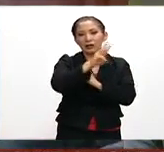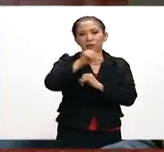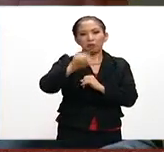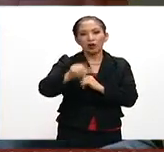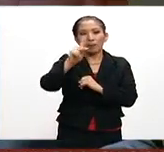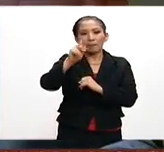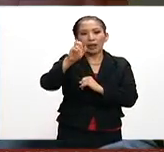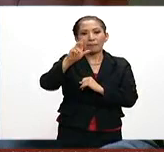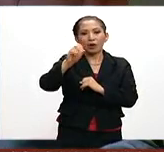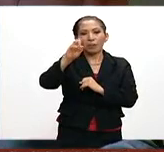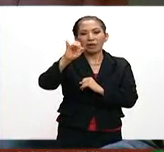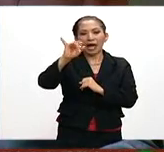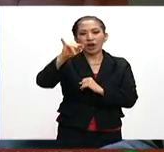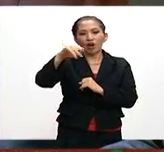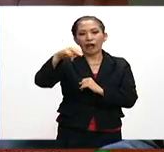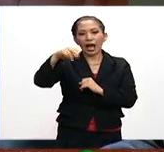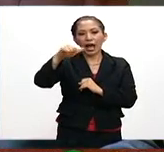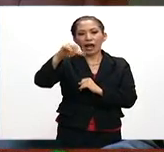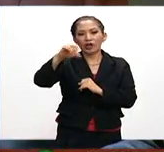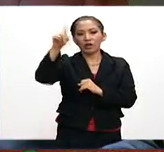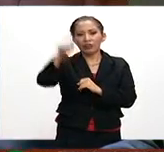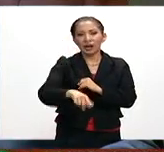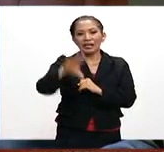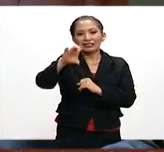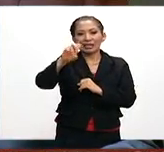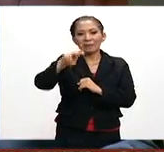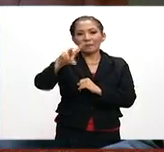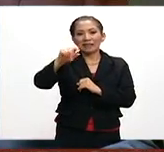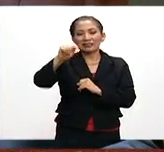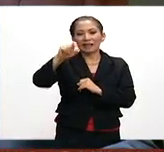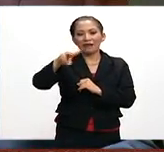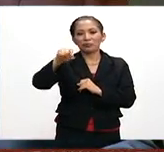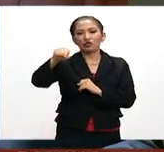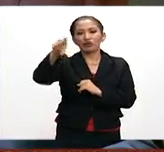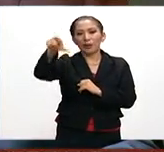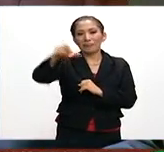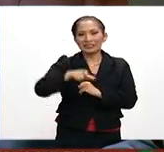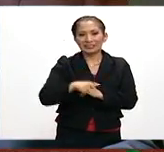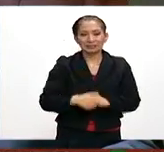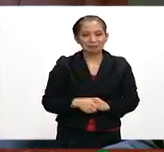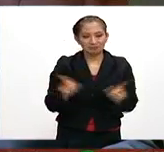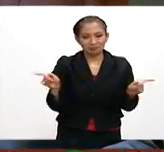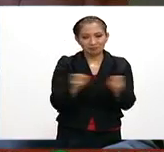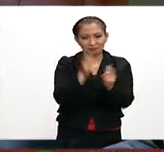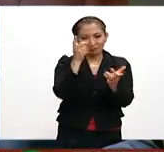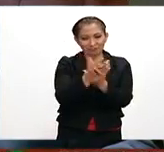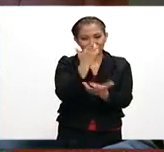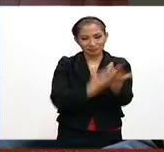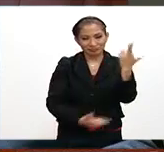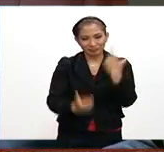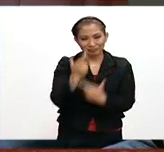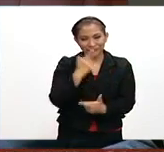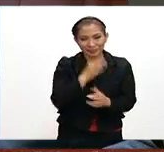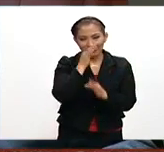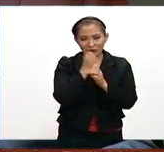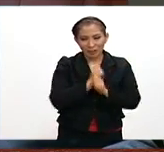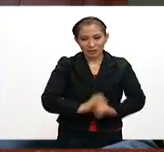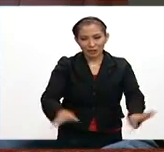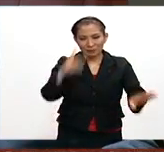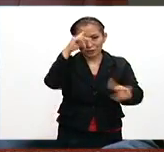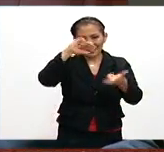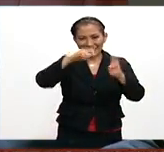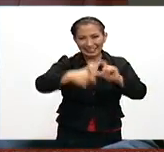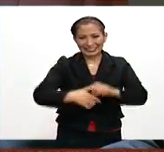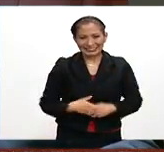.premioviananu-sinvesta.mx Vamos a hacer una breve pausa, regresamos con más información.